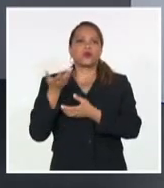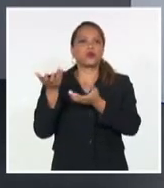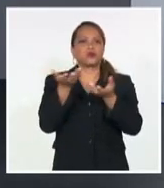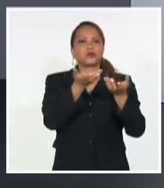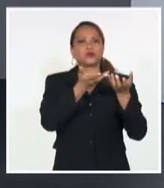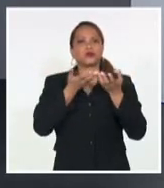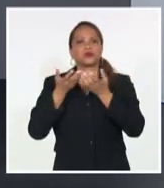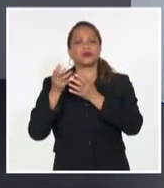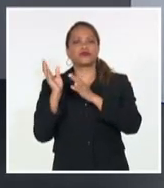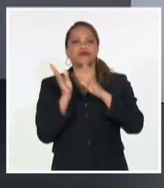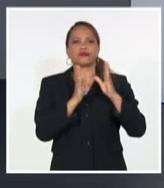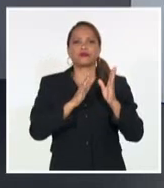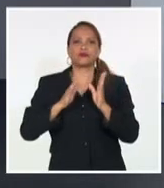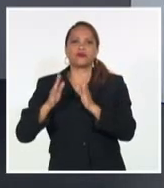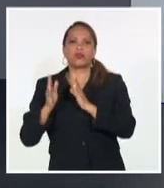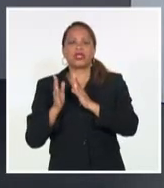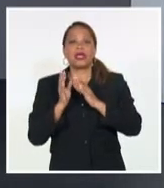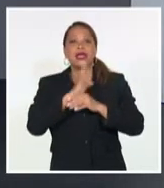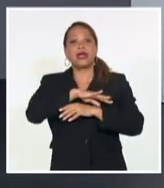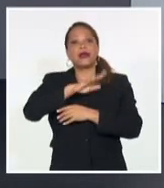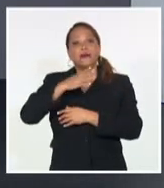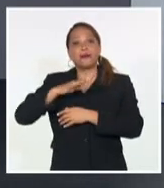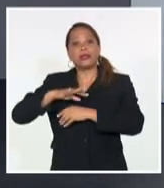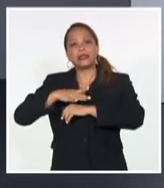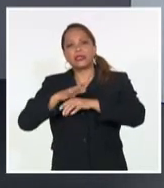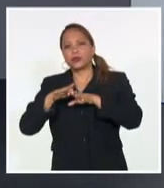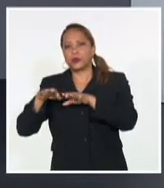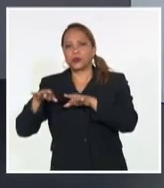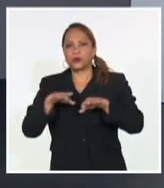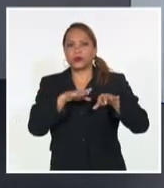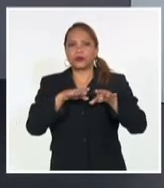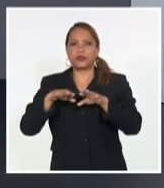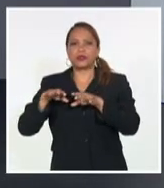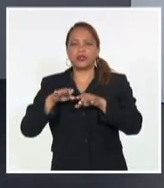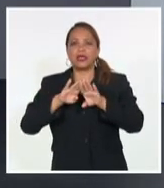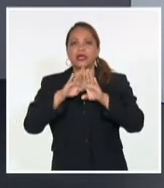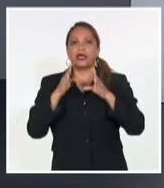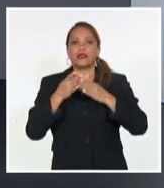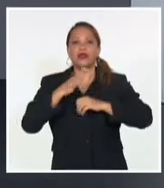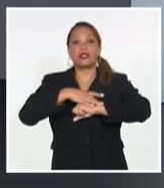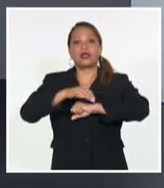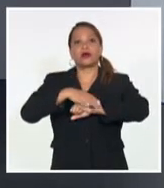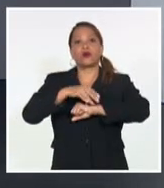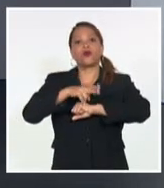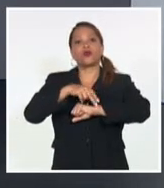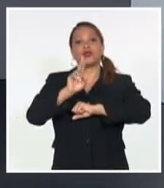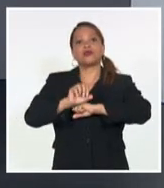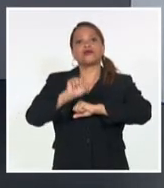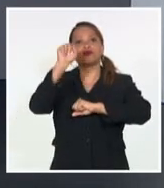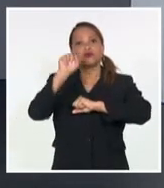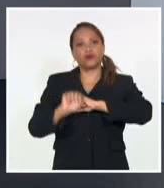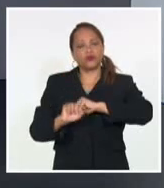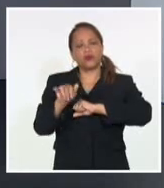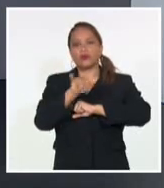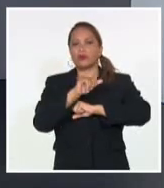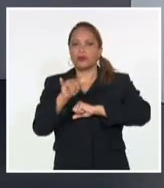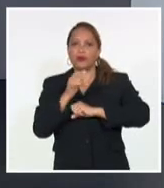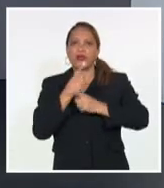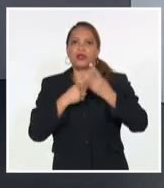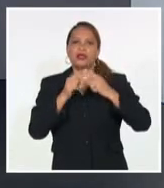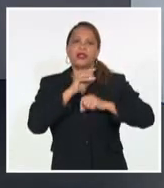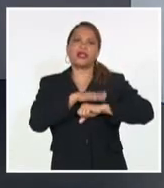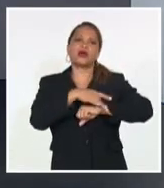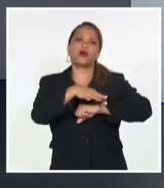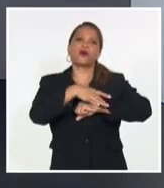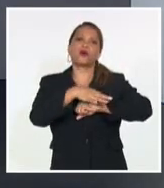más tranquila en la costa norte central también en toda la costa sur del país y poco lejos en la costa norte occidental y en la